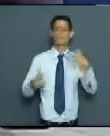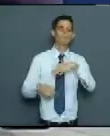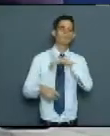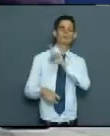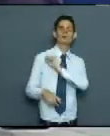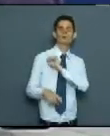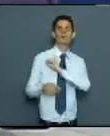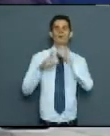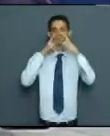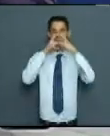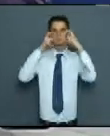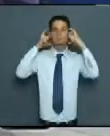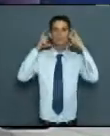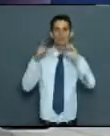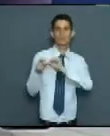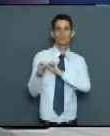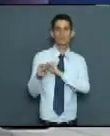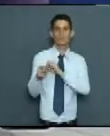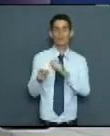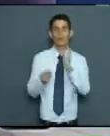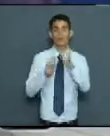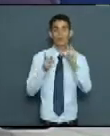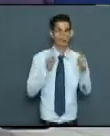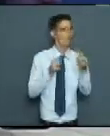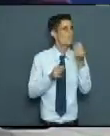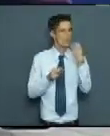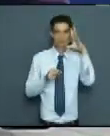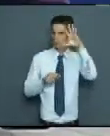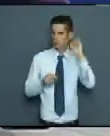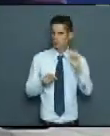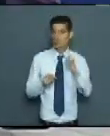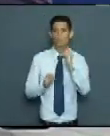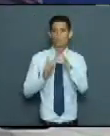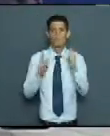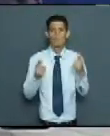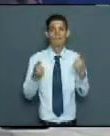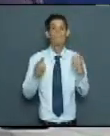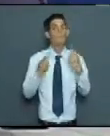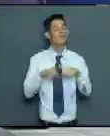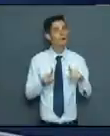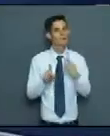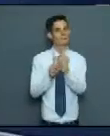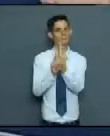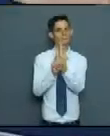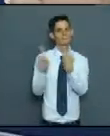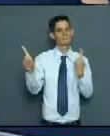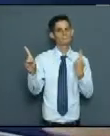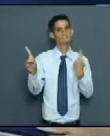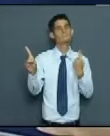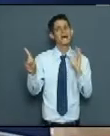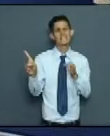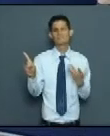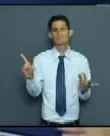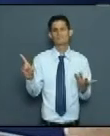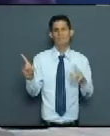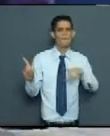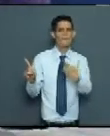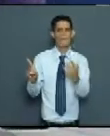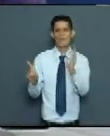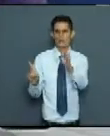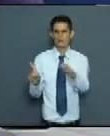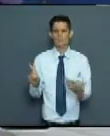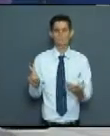nasobuco en las colas. Hay que comprar los alimentos, hay que comprar los productos, pero hay que mantener precisamente la distancia que está